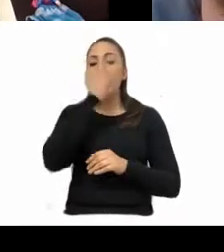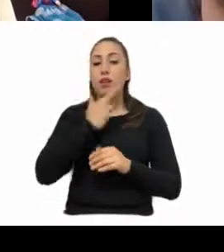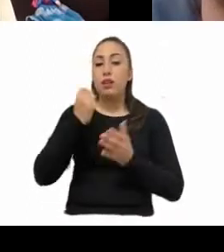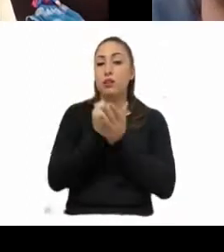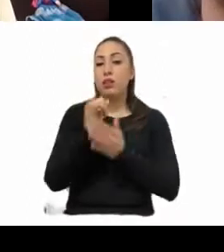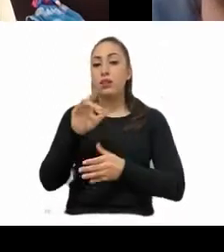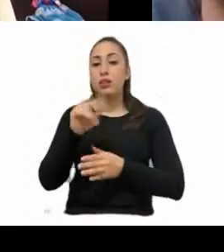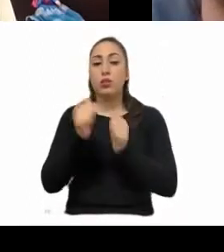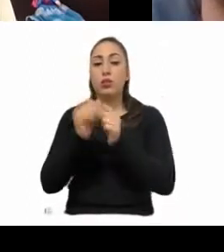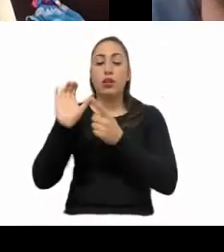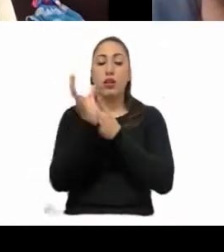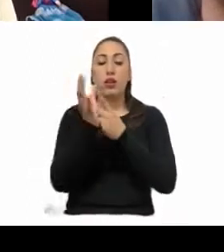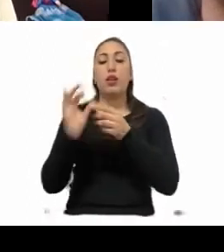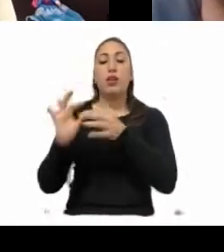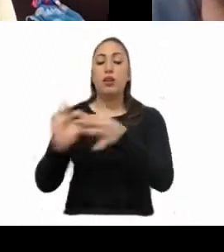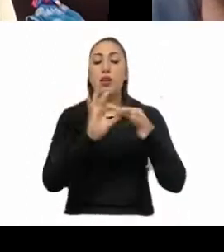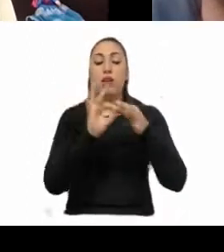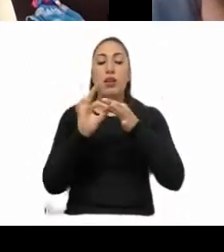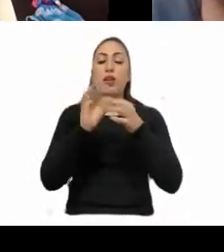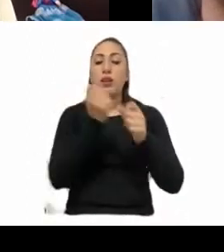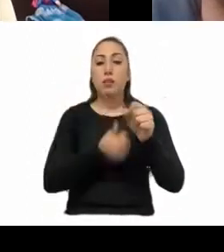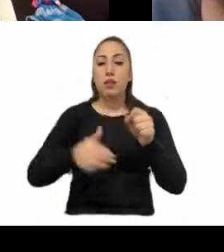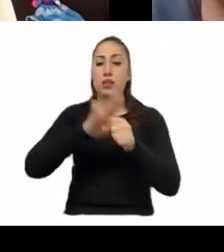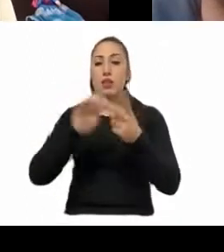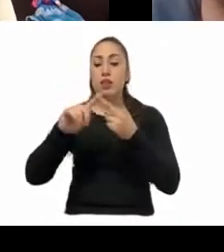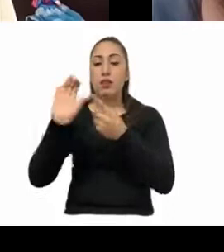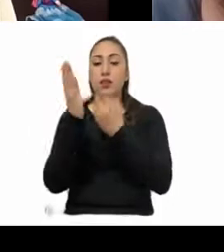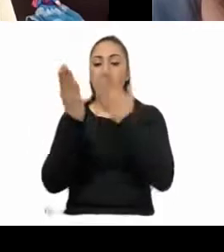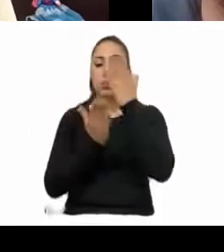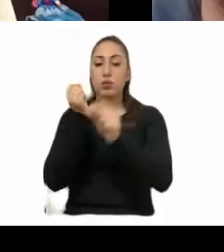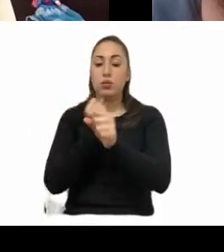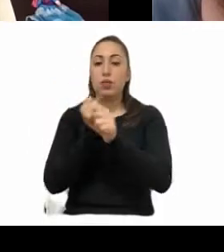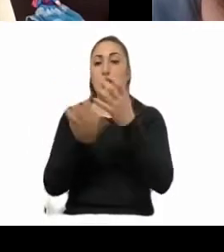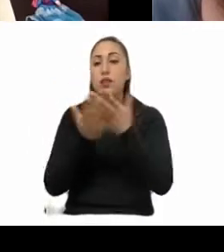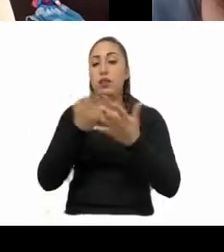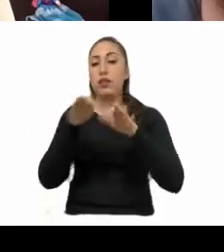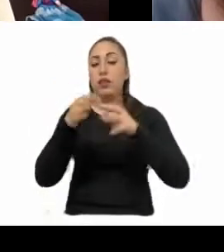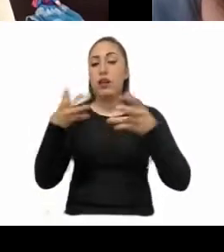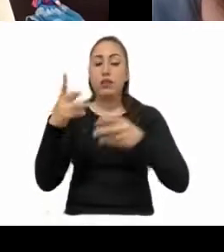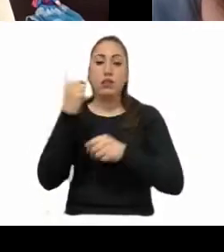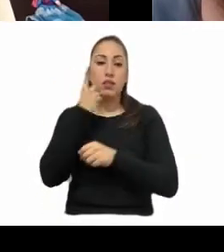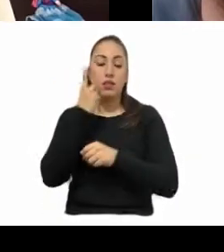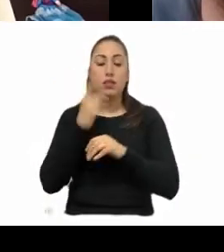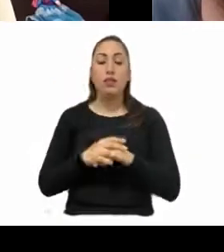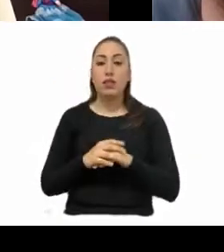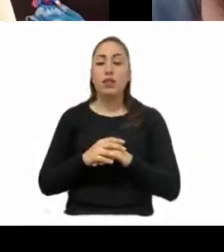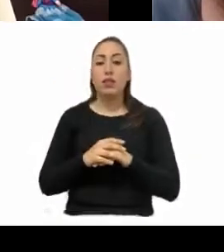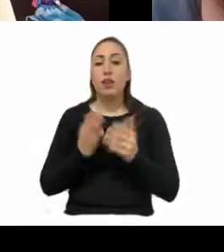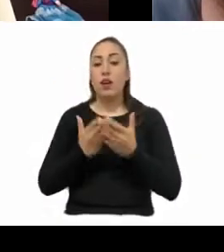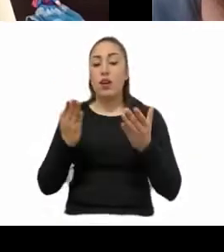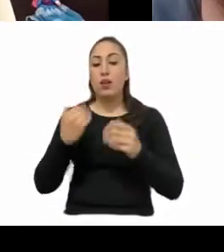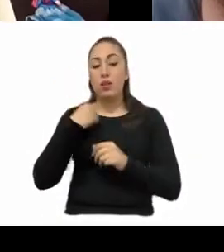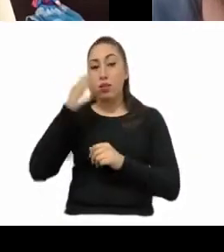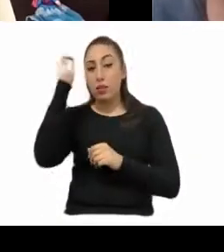pública local y de normatividad, estudios y prácticas parlamentarias, por lo que el del análisis se observa que la